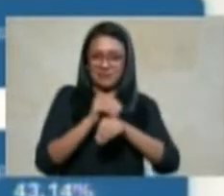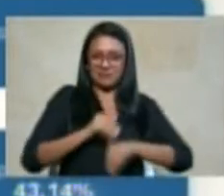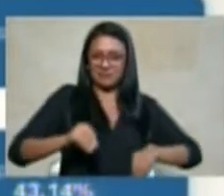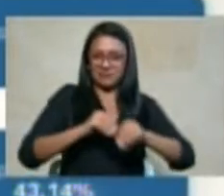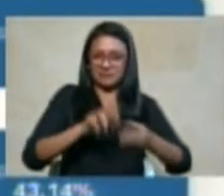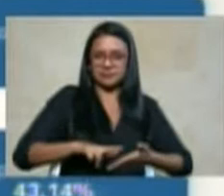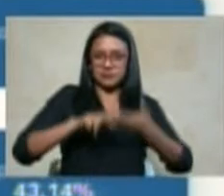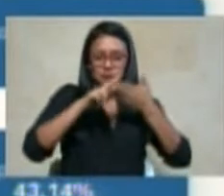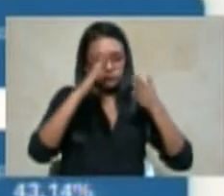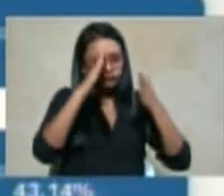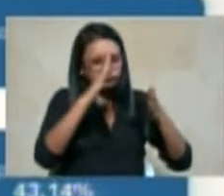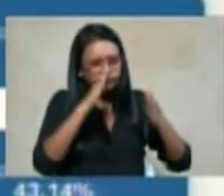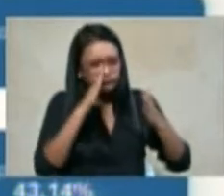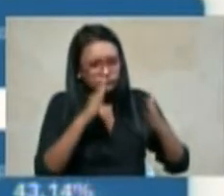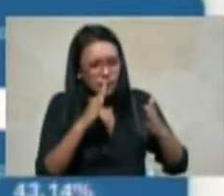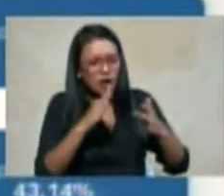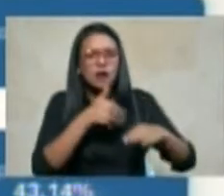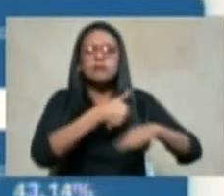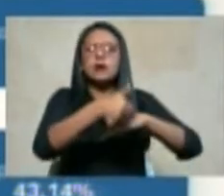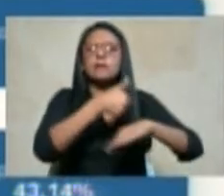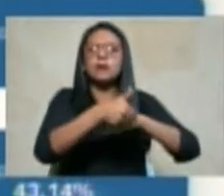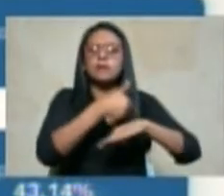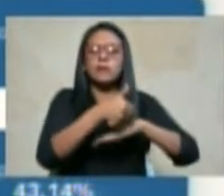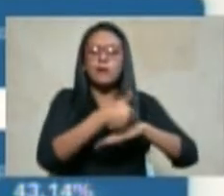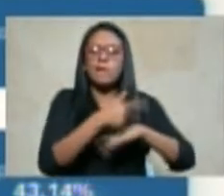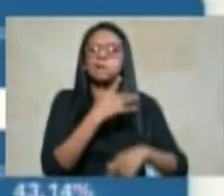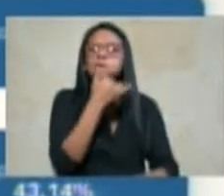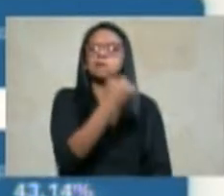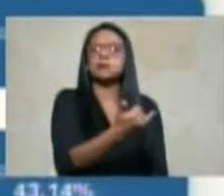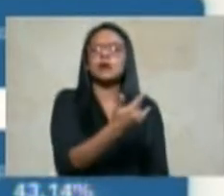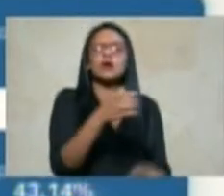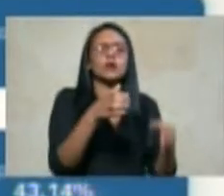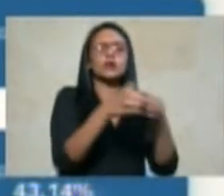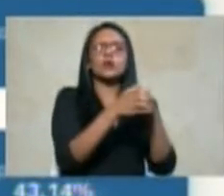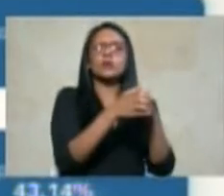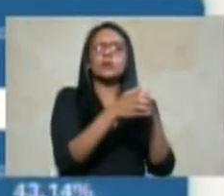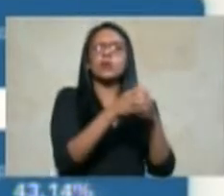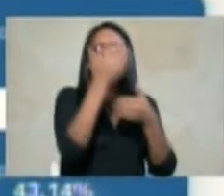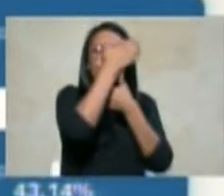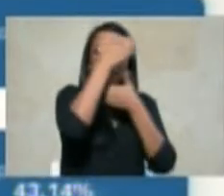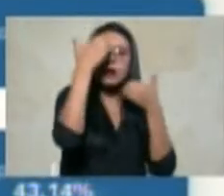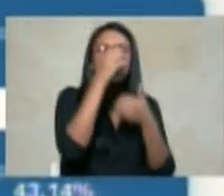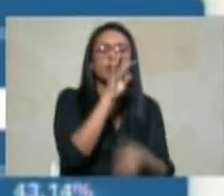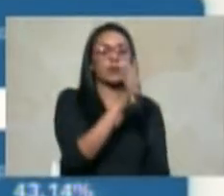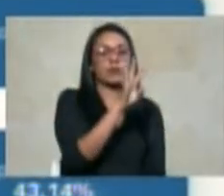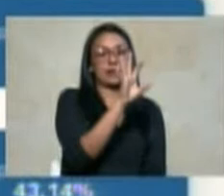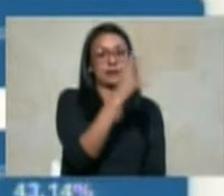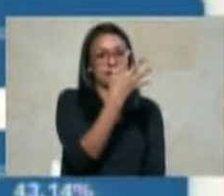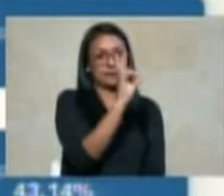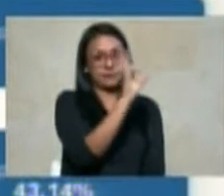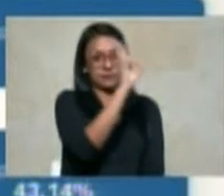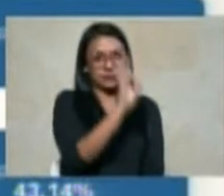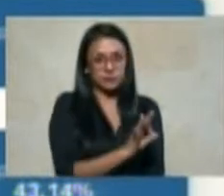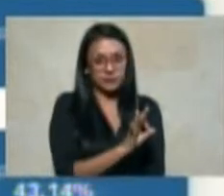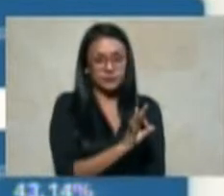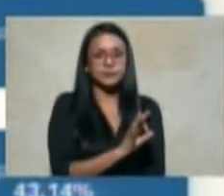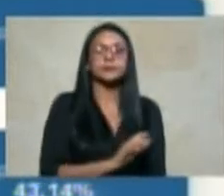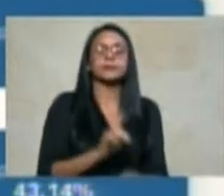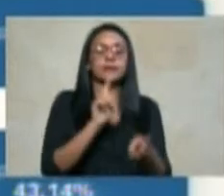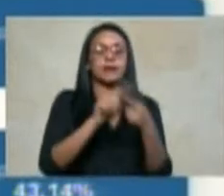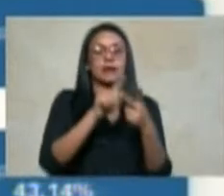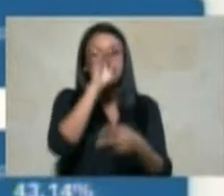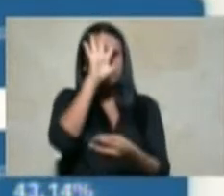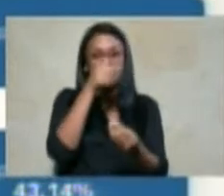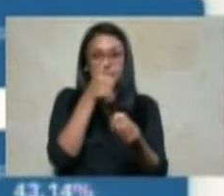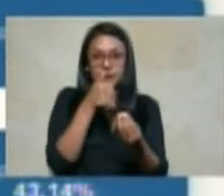solicitudes de grupos guerrilleros 40% de paramilitares que habían generado el